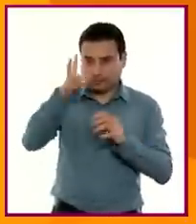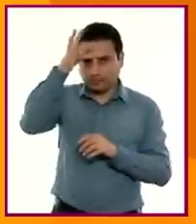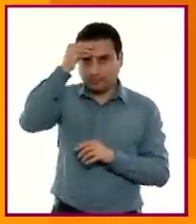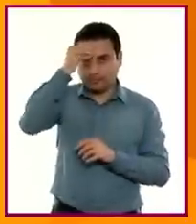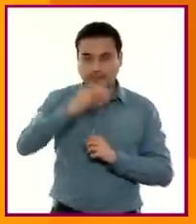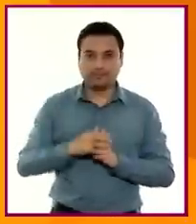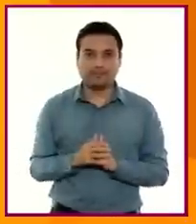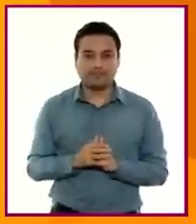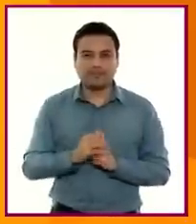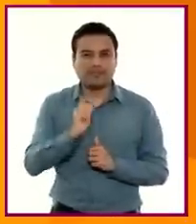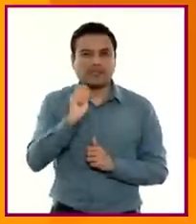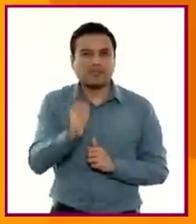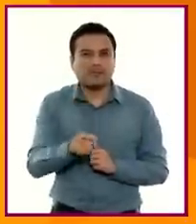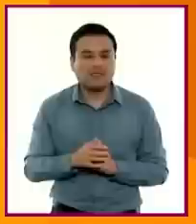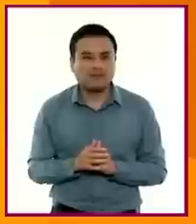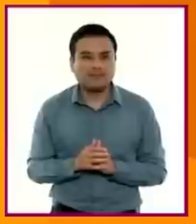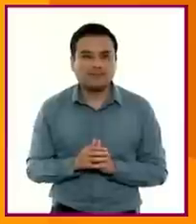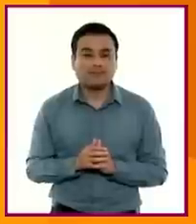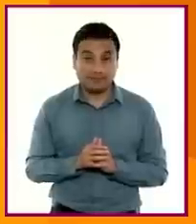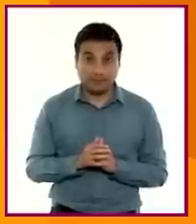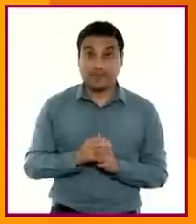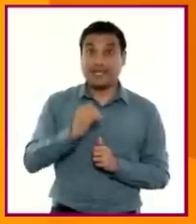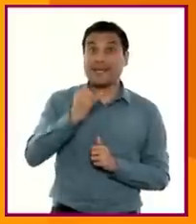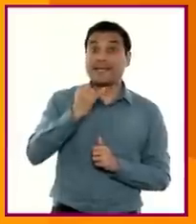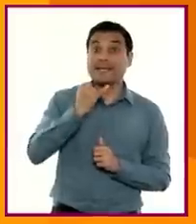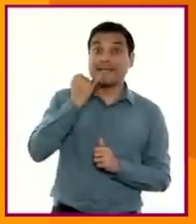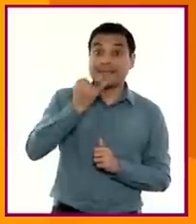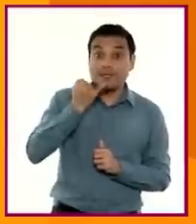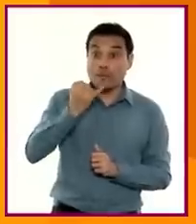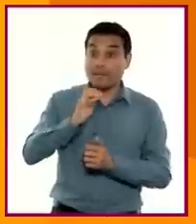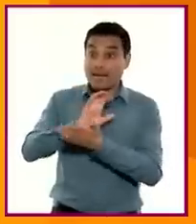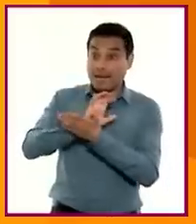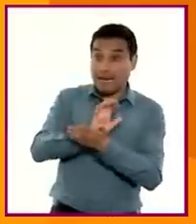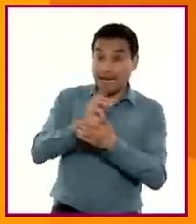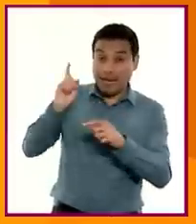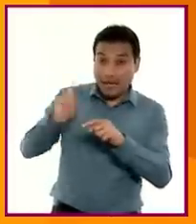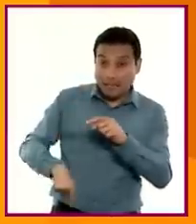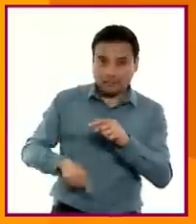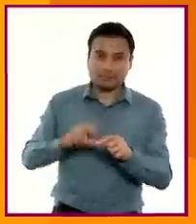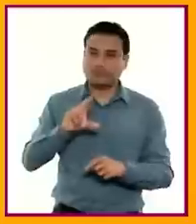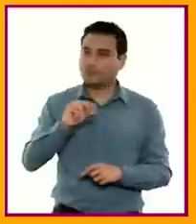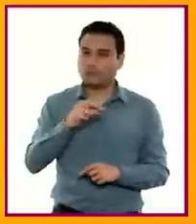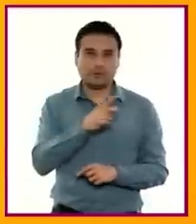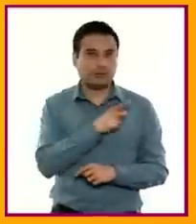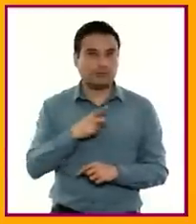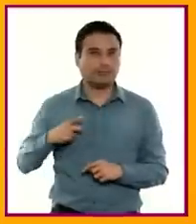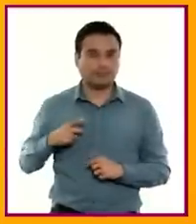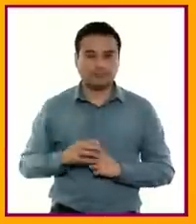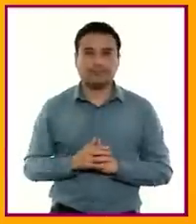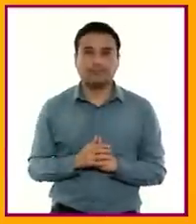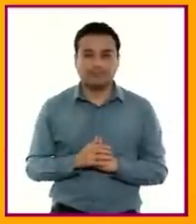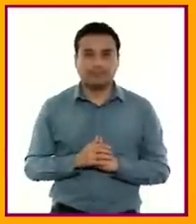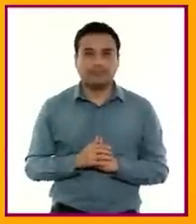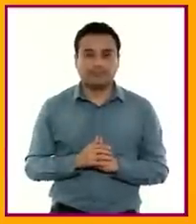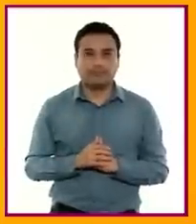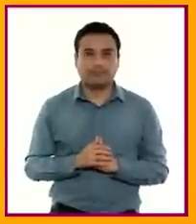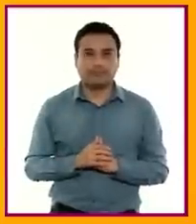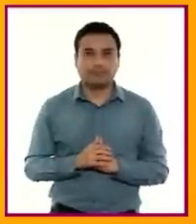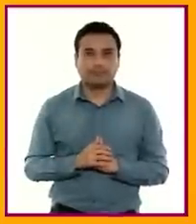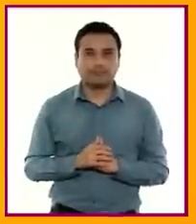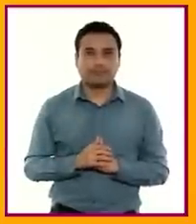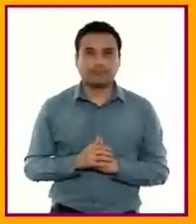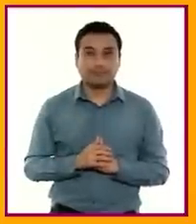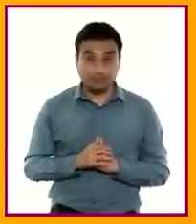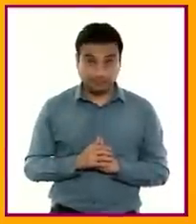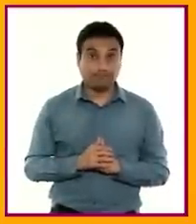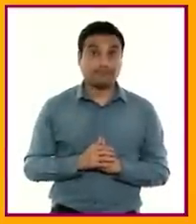es fundamental erradicar la discriminación y propiciar la inclusión sin la pérdida de identidad. El aprendizaje de los lenguajes